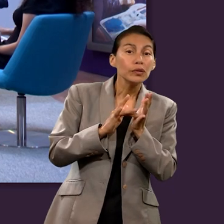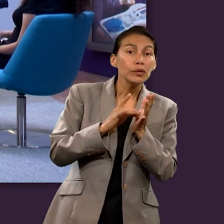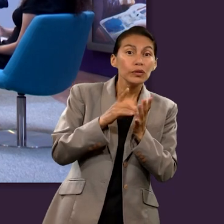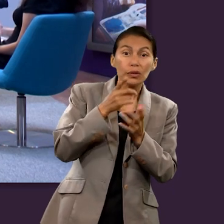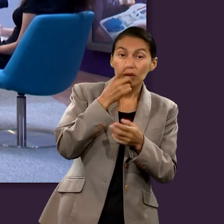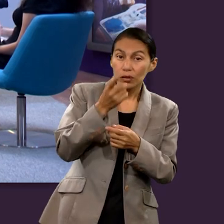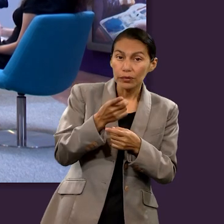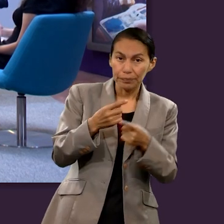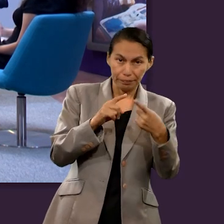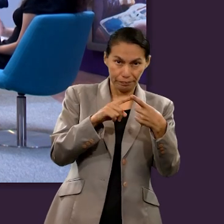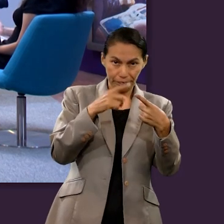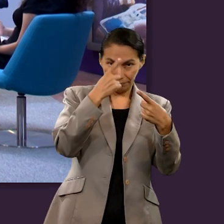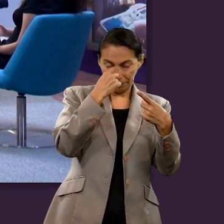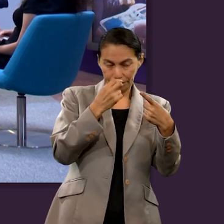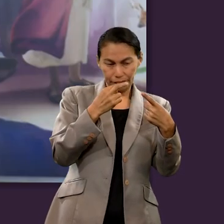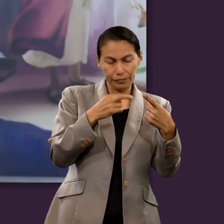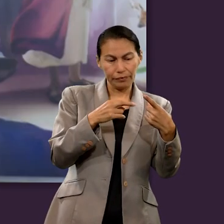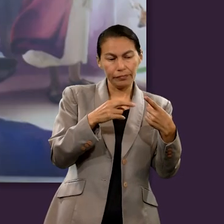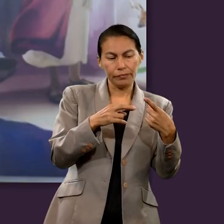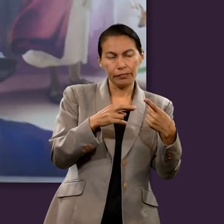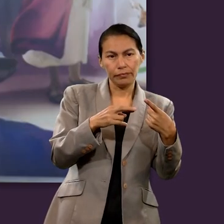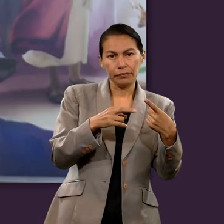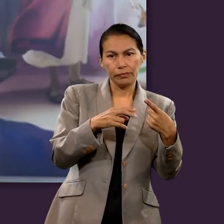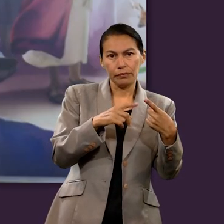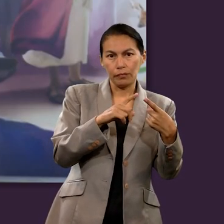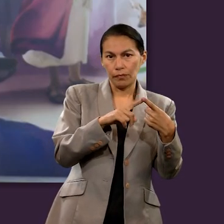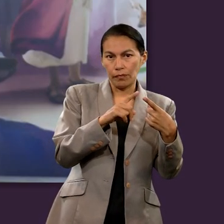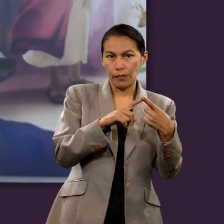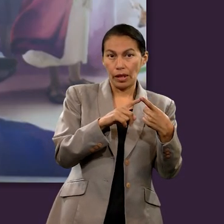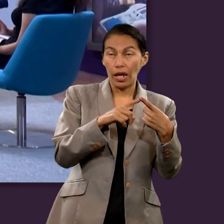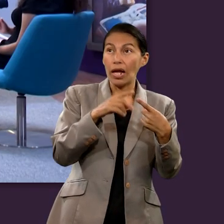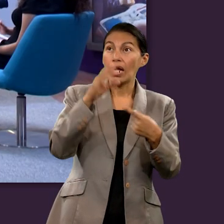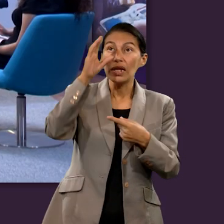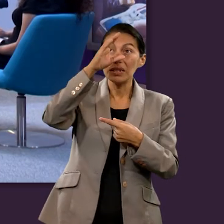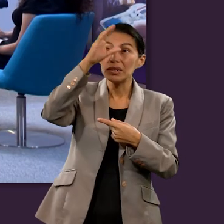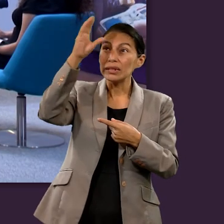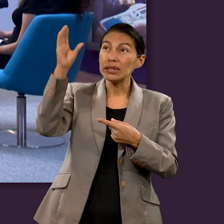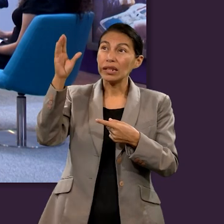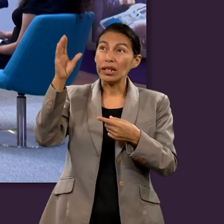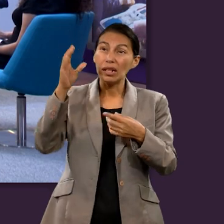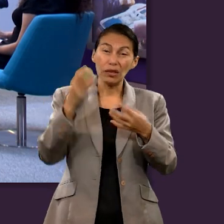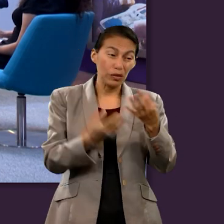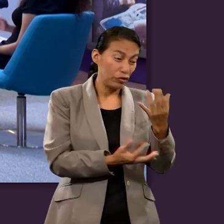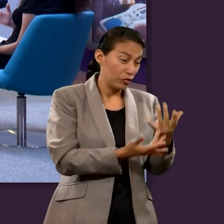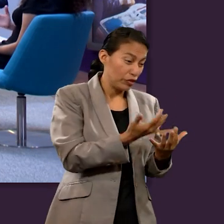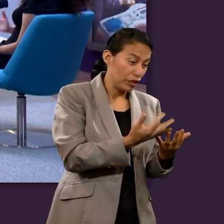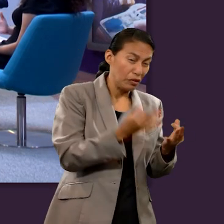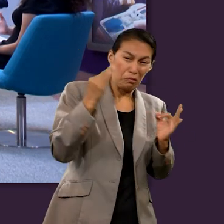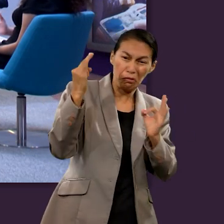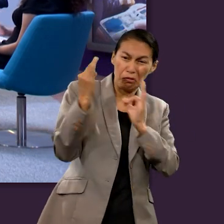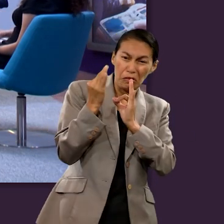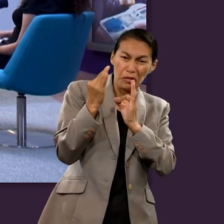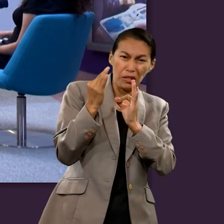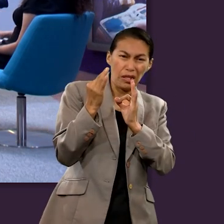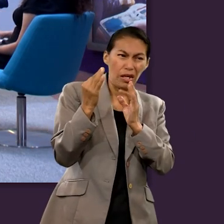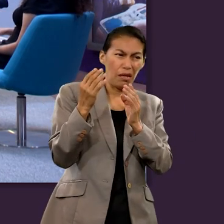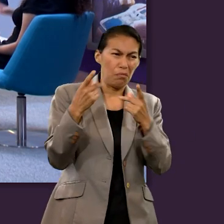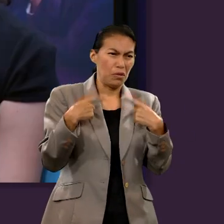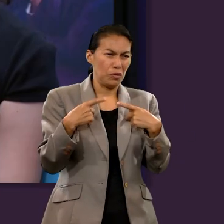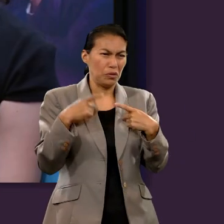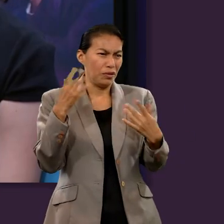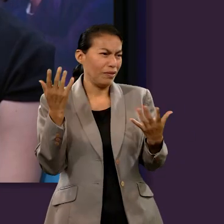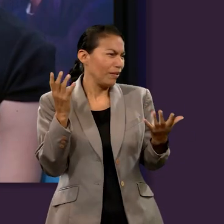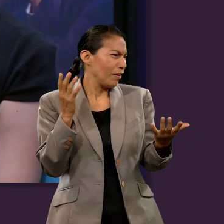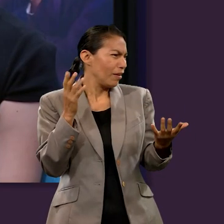era el propósito por el cual Jesús lo contó. La primera de las razones es que sería difícil que